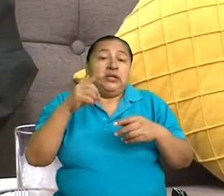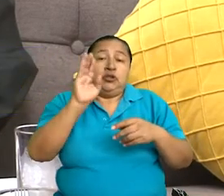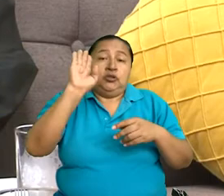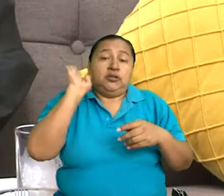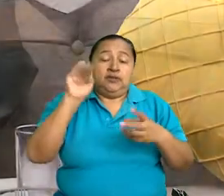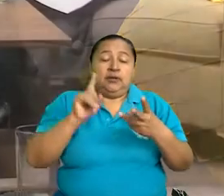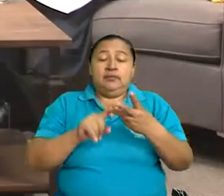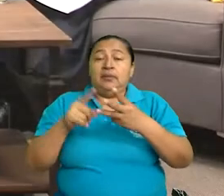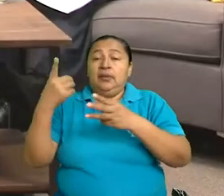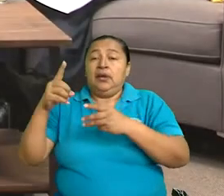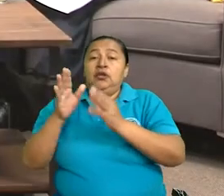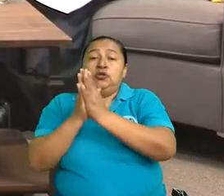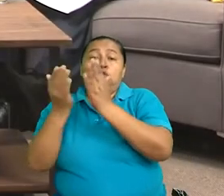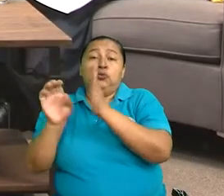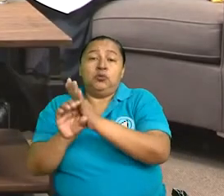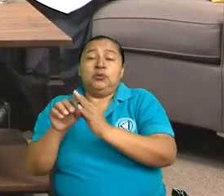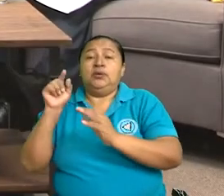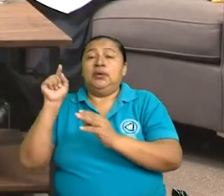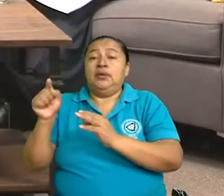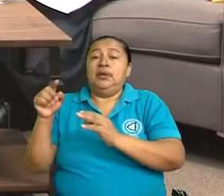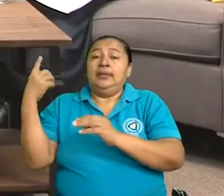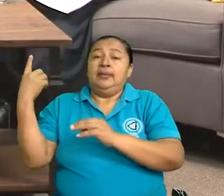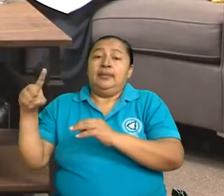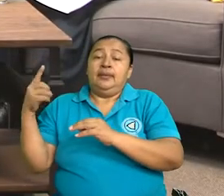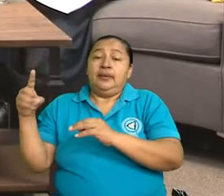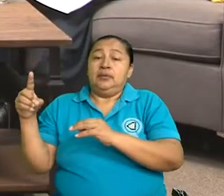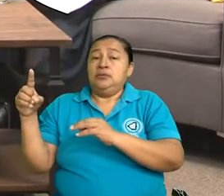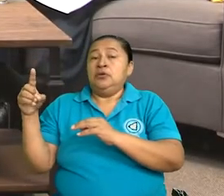constitucional, derecho